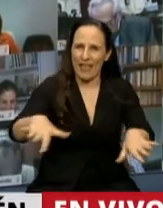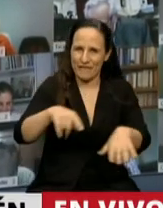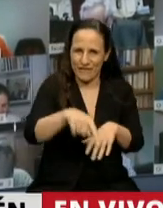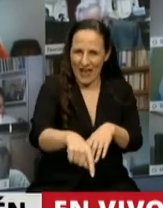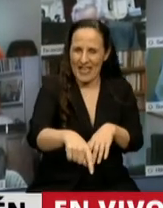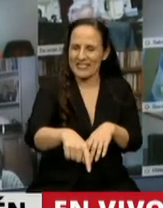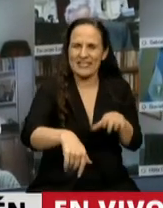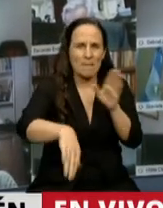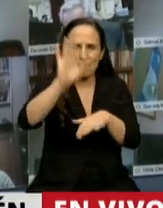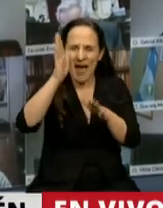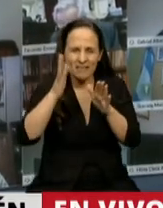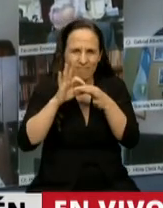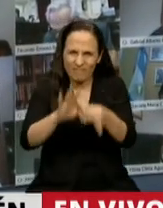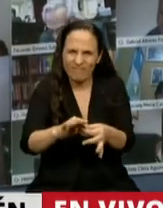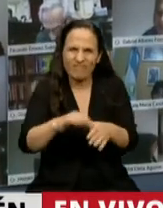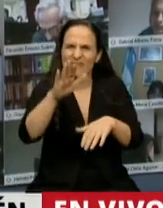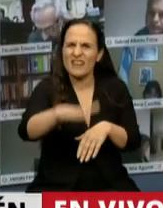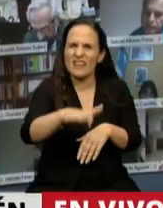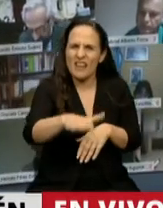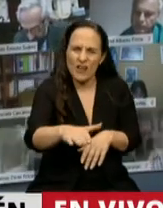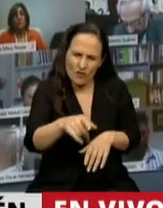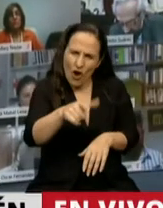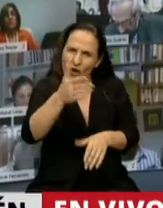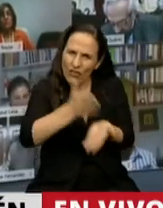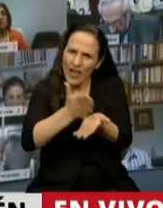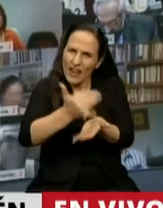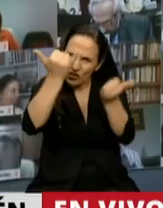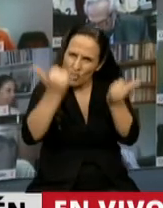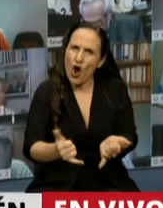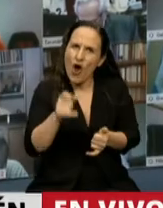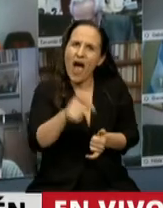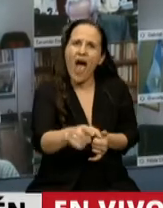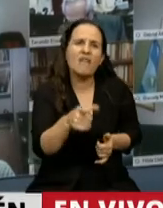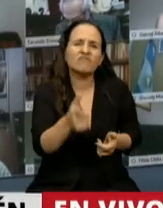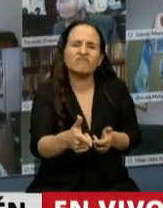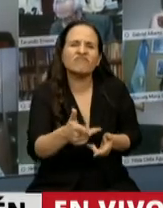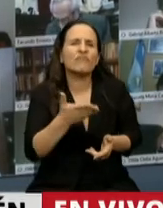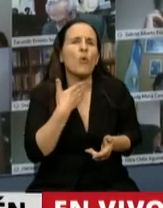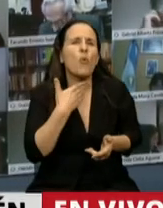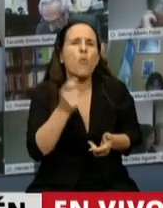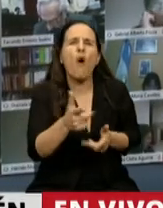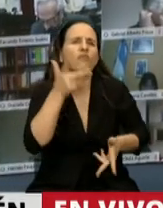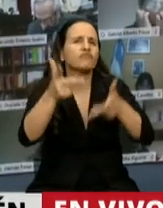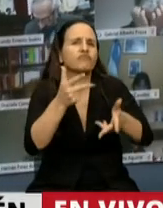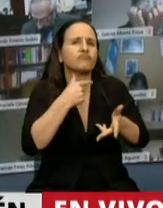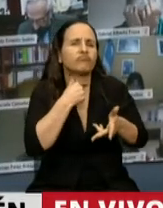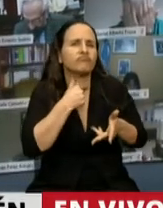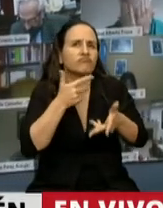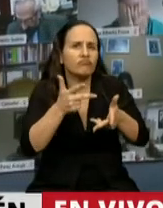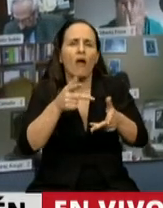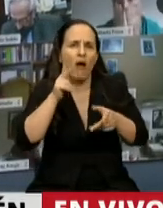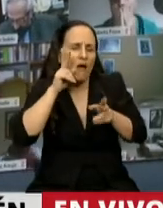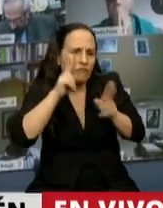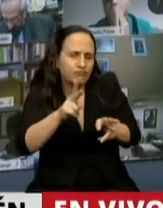privilegiando al niño como sujeto de derecho, cuya voz será escuchada y respetada.